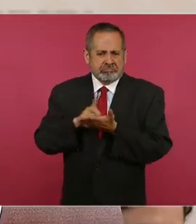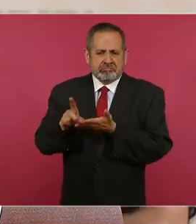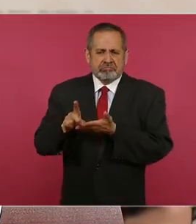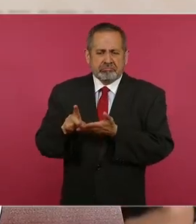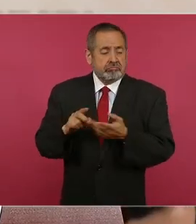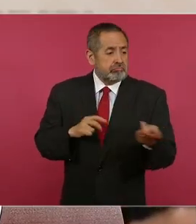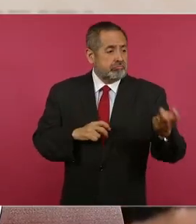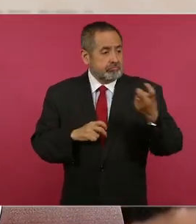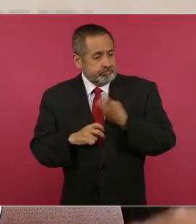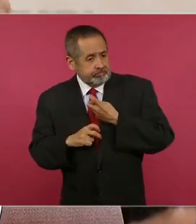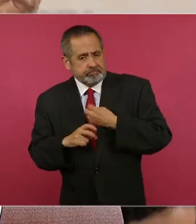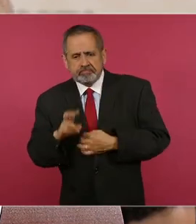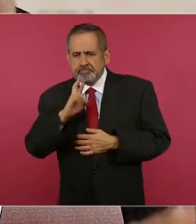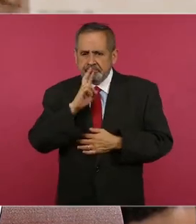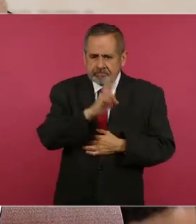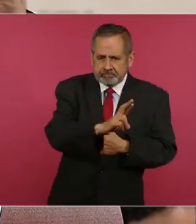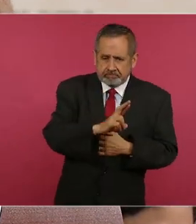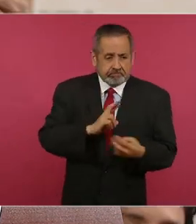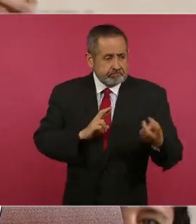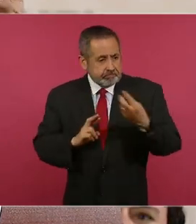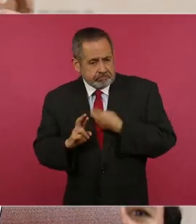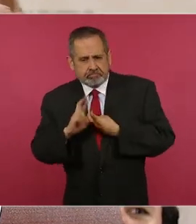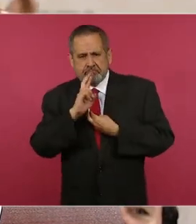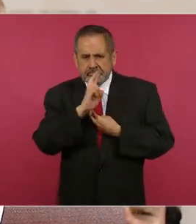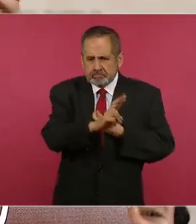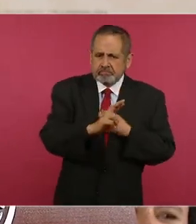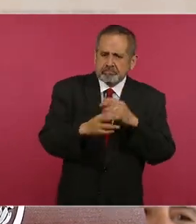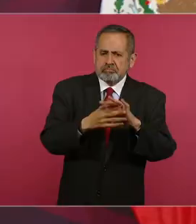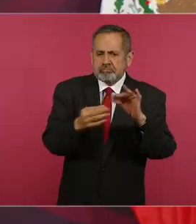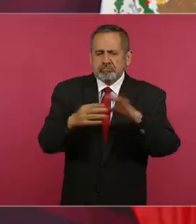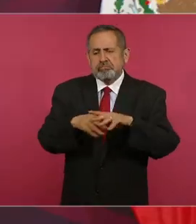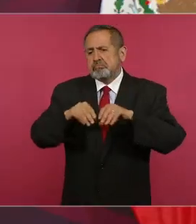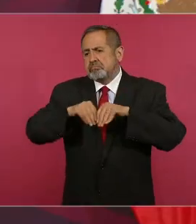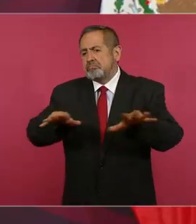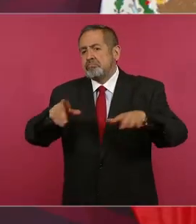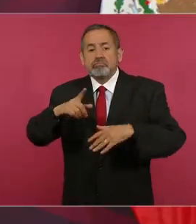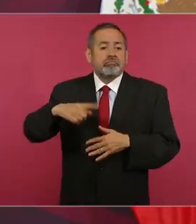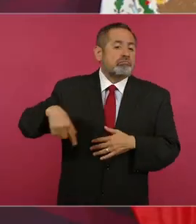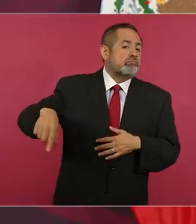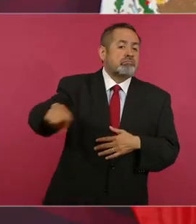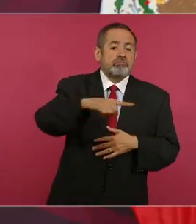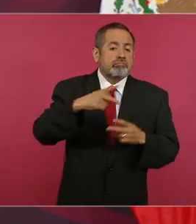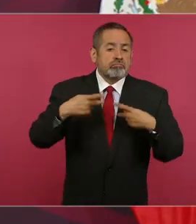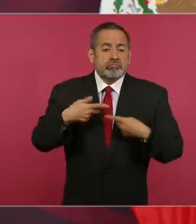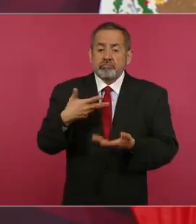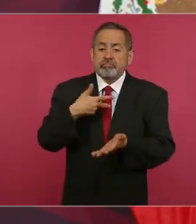la réplica y garantizar el derecho del pueblo a la información.